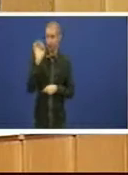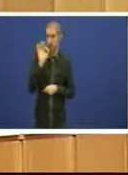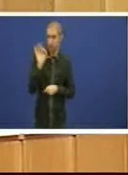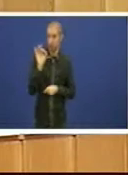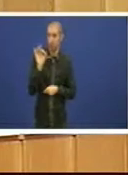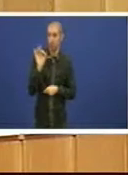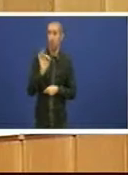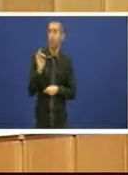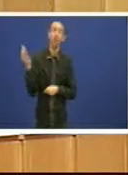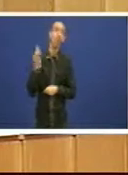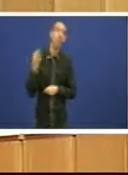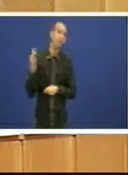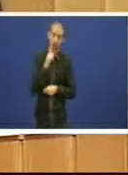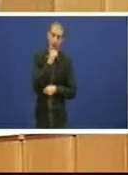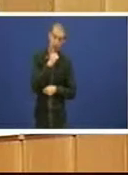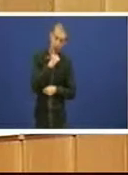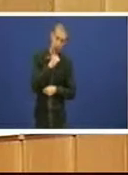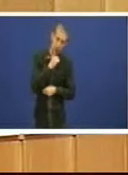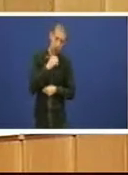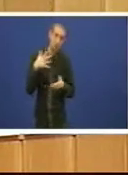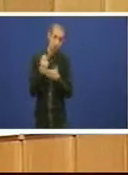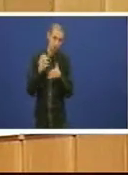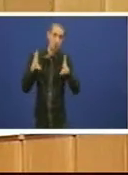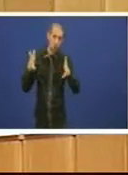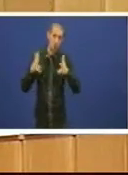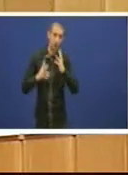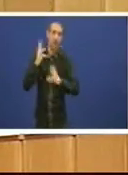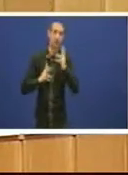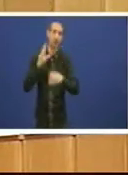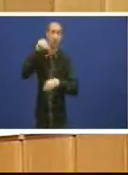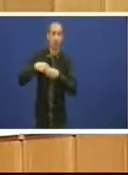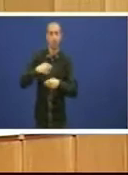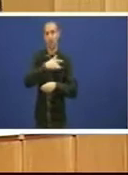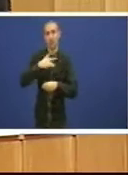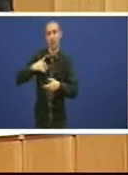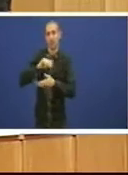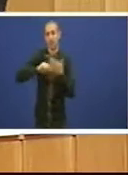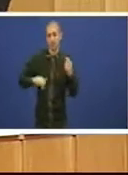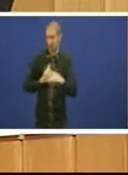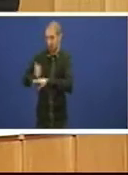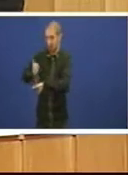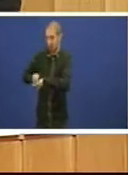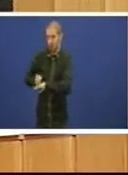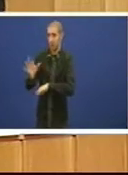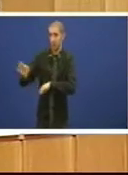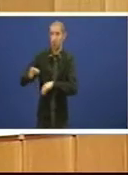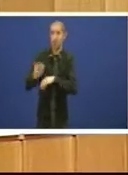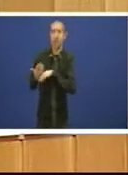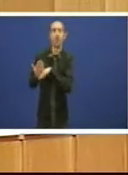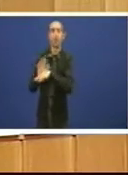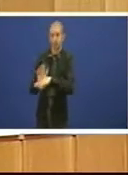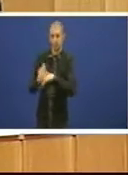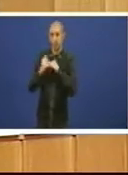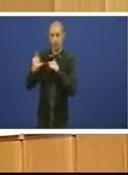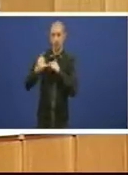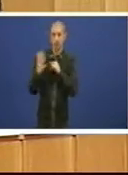soportar todo o Consello de Administración de Nova Caixa Galicia ten que soportar os veículos de representación ten que